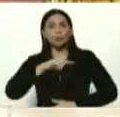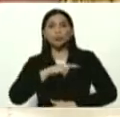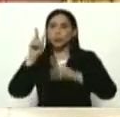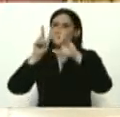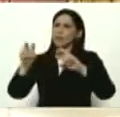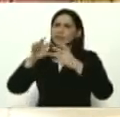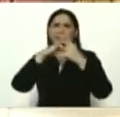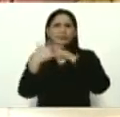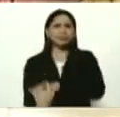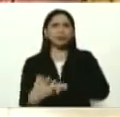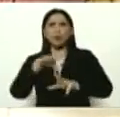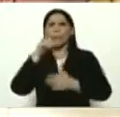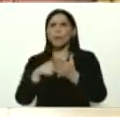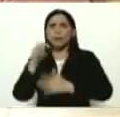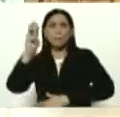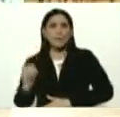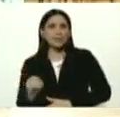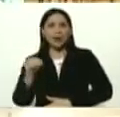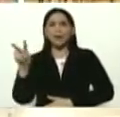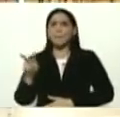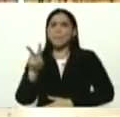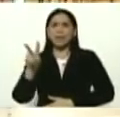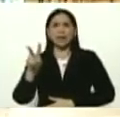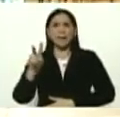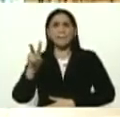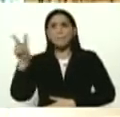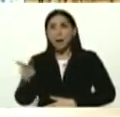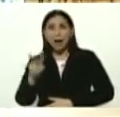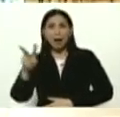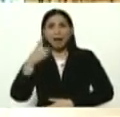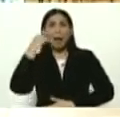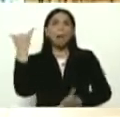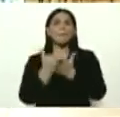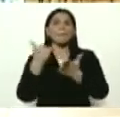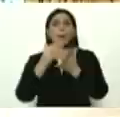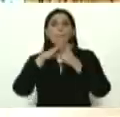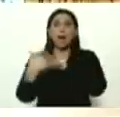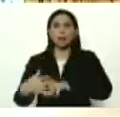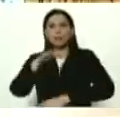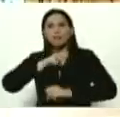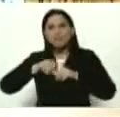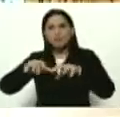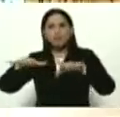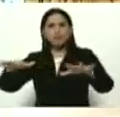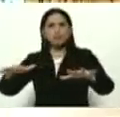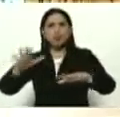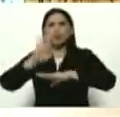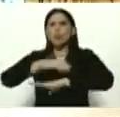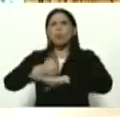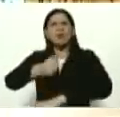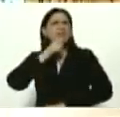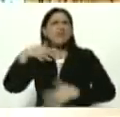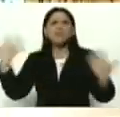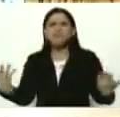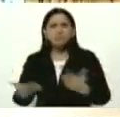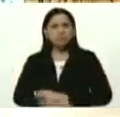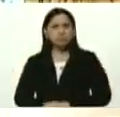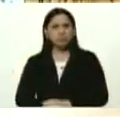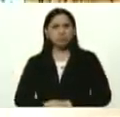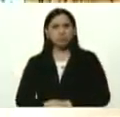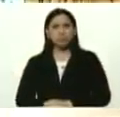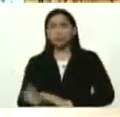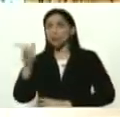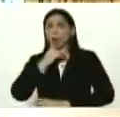el barrio completo, en Petare, en La Vega, en El Valle. Para ver si está todo el barrio infectado. ¿Producto de qué? De la